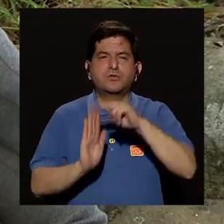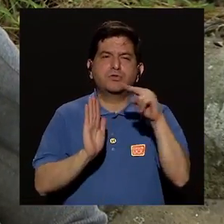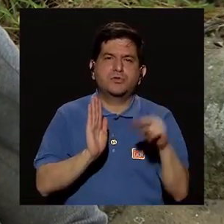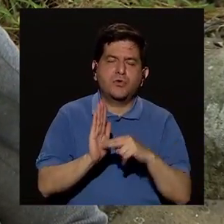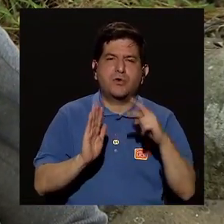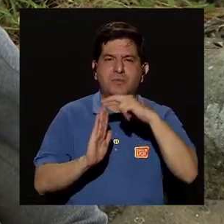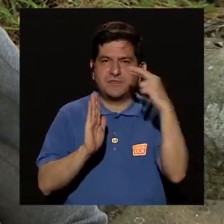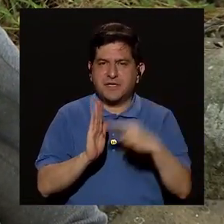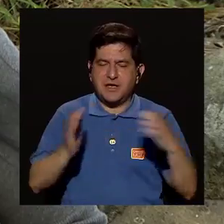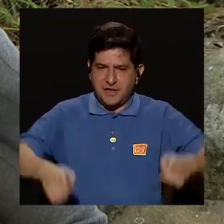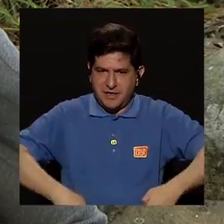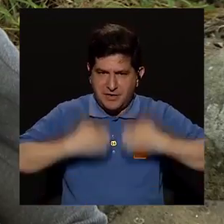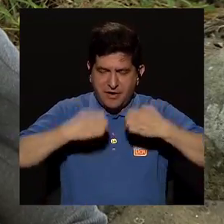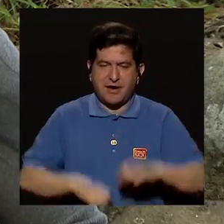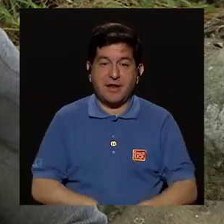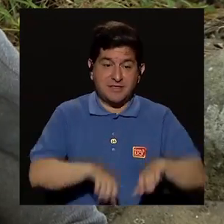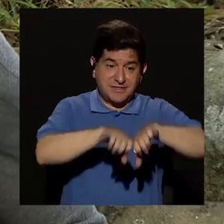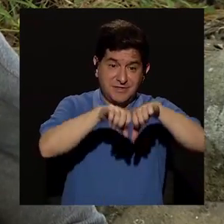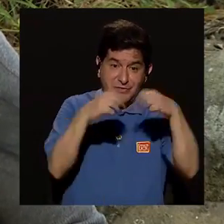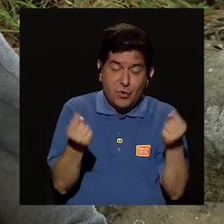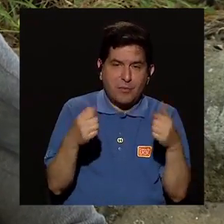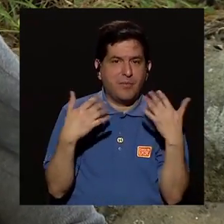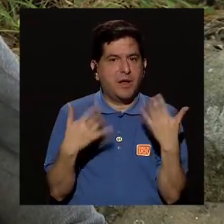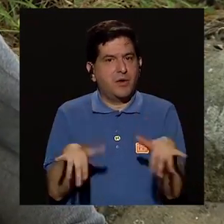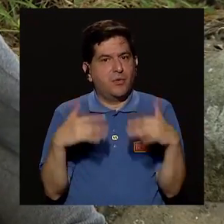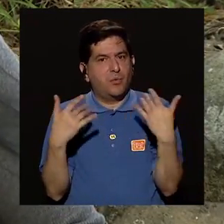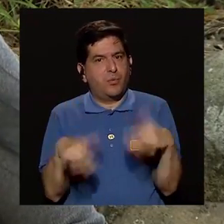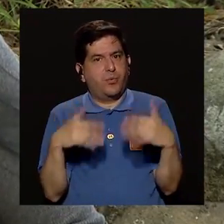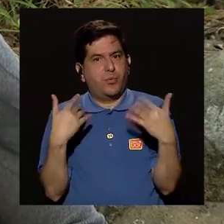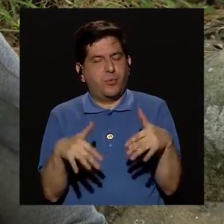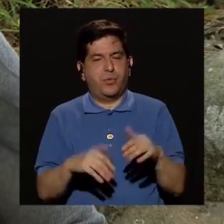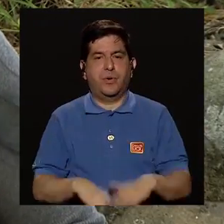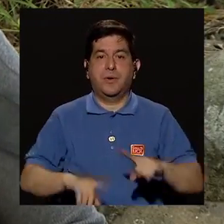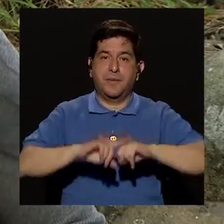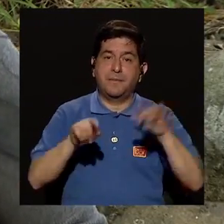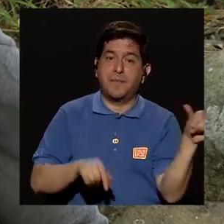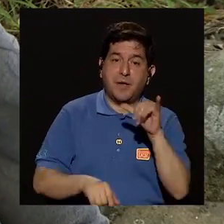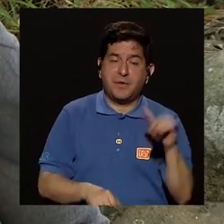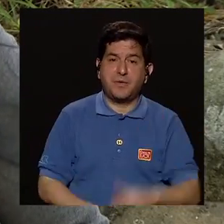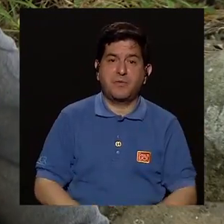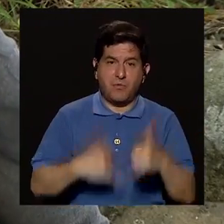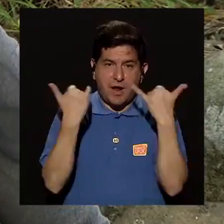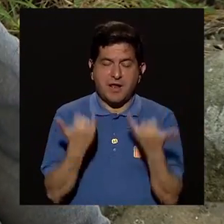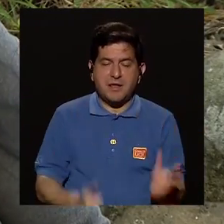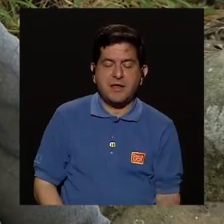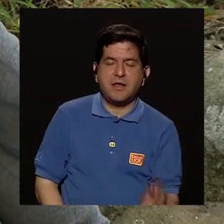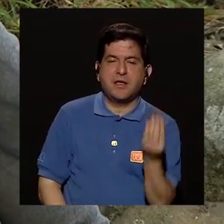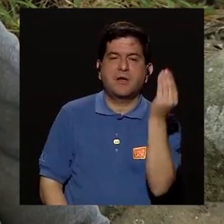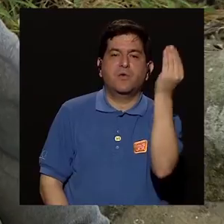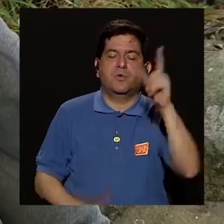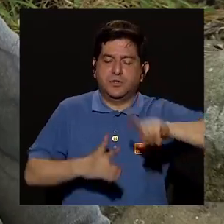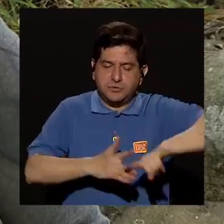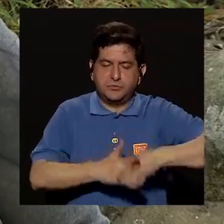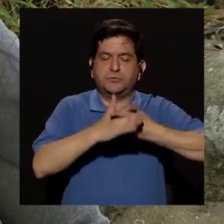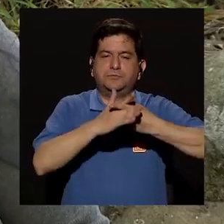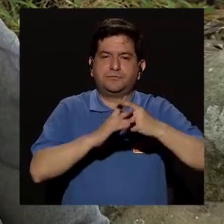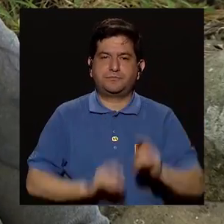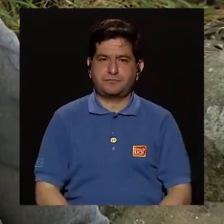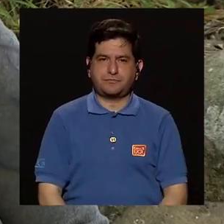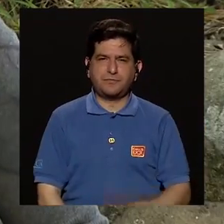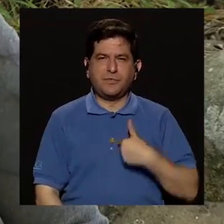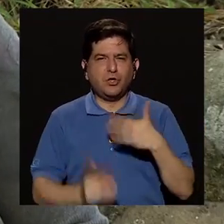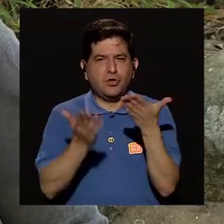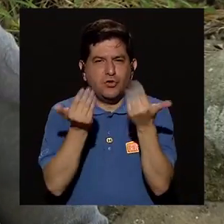reglas, pues el tema de romperlas es todo un tema, ¿verdad? Pero sobre todo también cuando ya se entra en la adolescencia. Entonces,